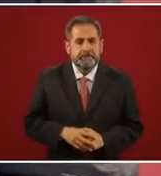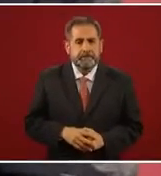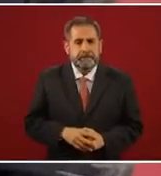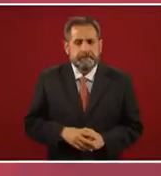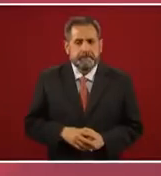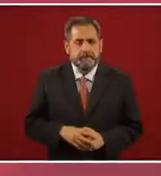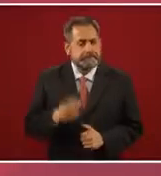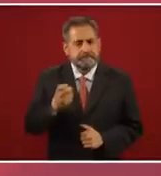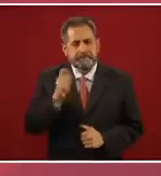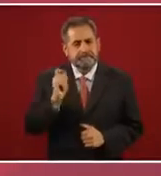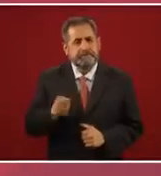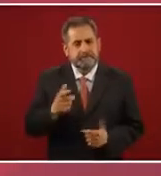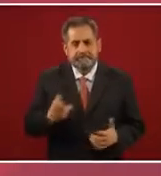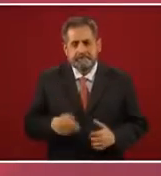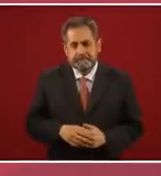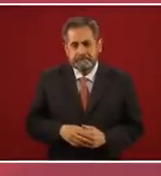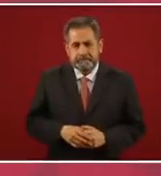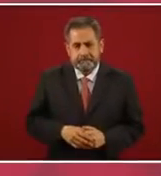Es decir,